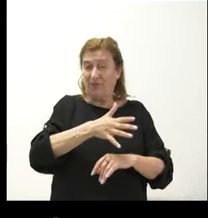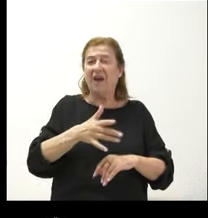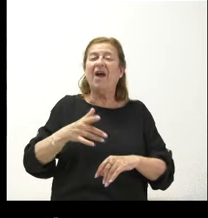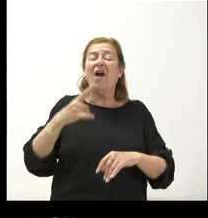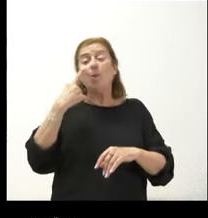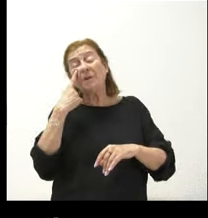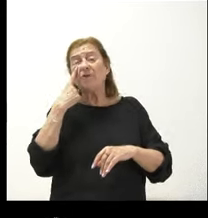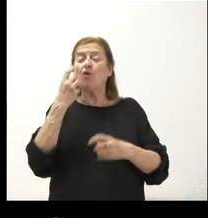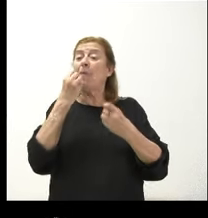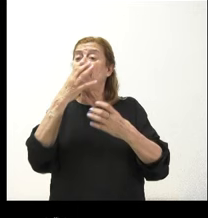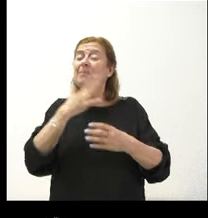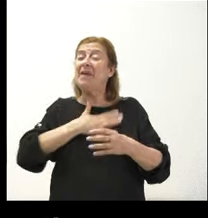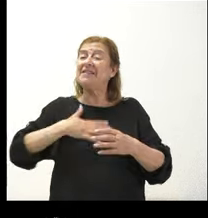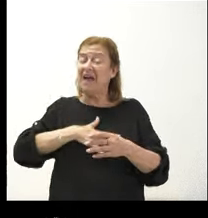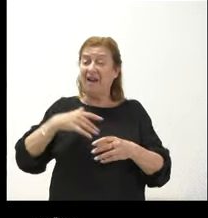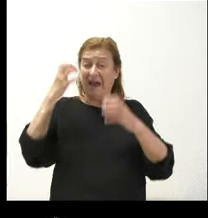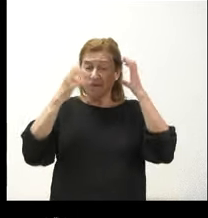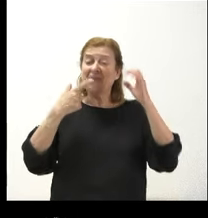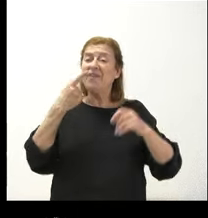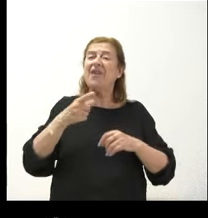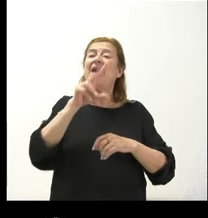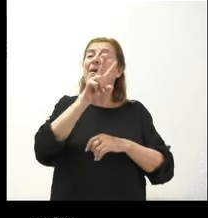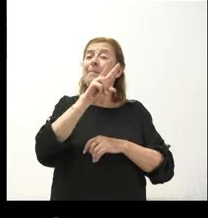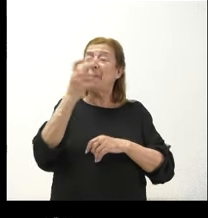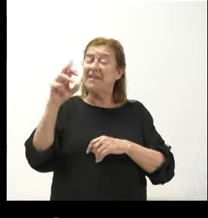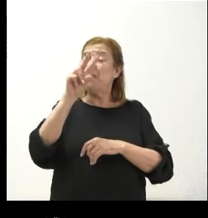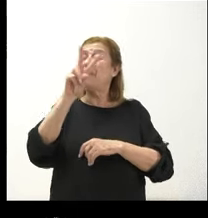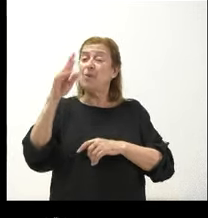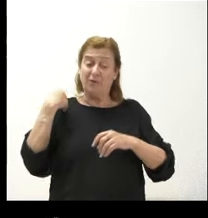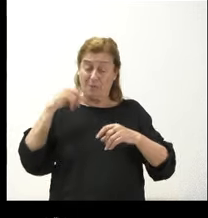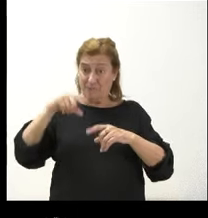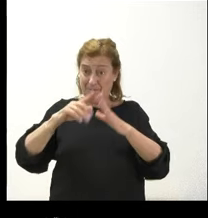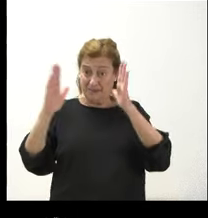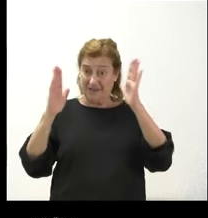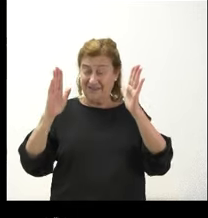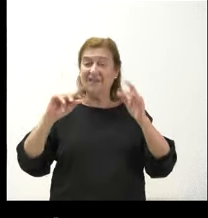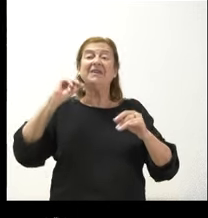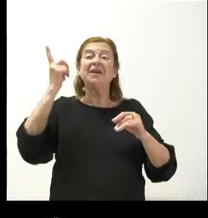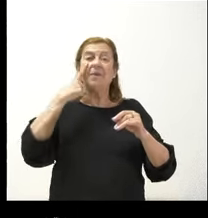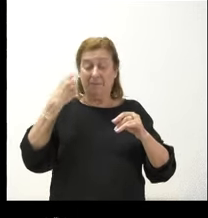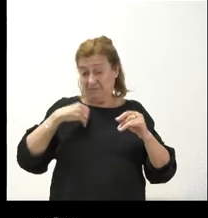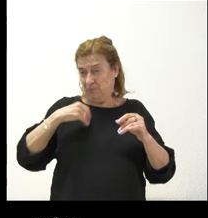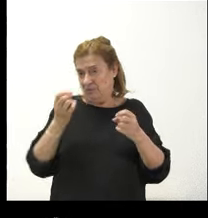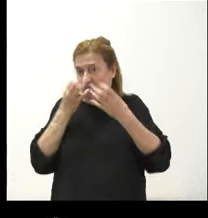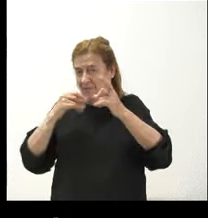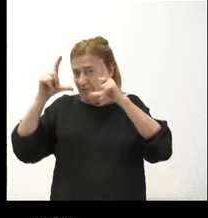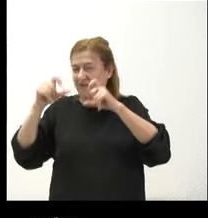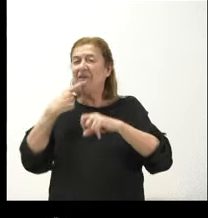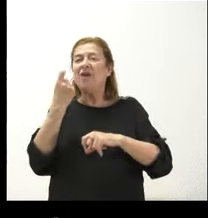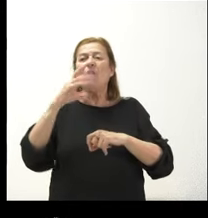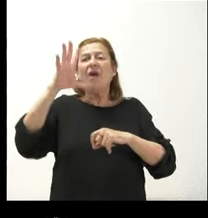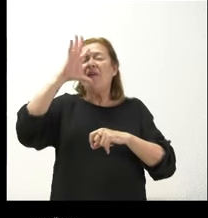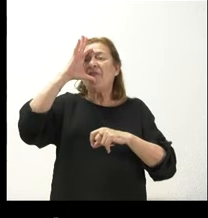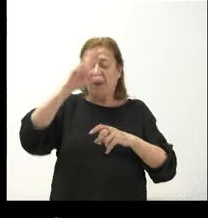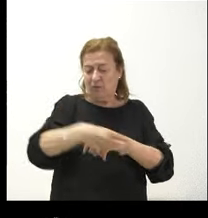Animal asegura que entre el 20 y el 24 de ese mismo mes se encuentran, según las imágenes que le facilita su informante, un cerdo postrado con